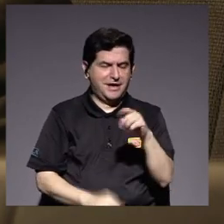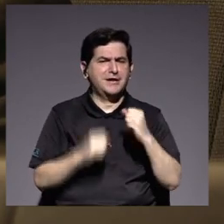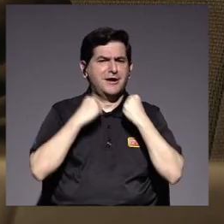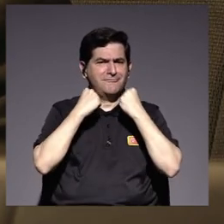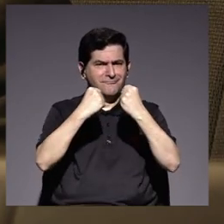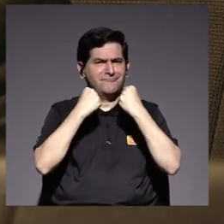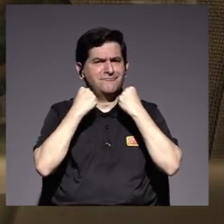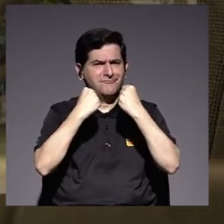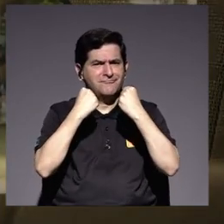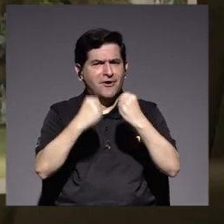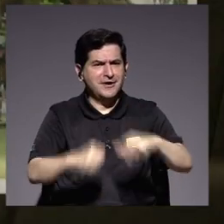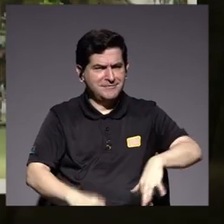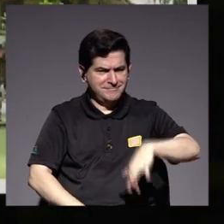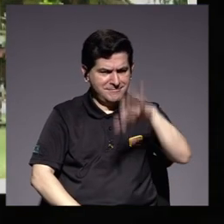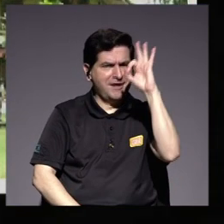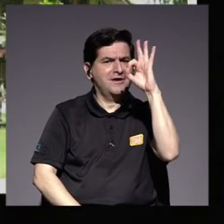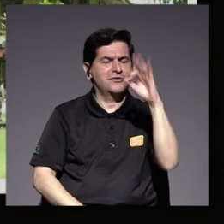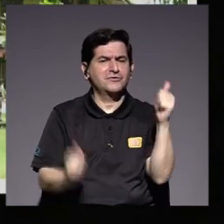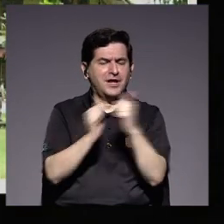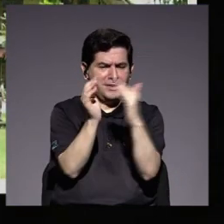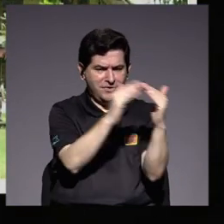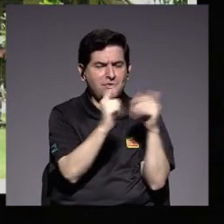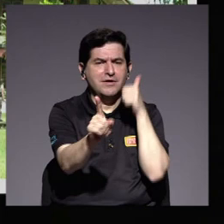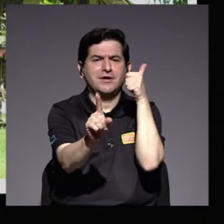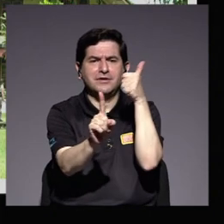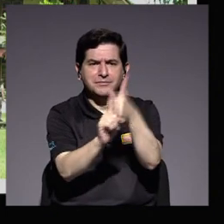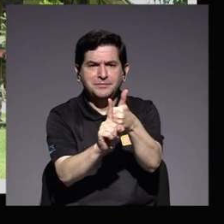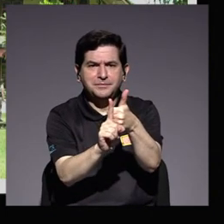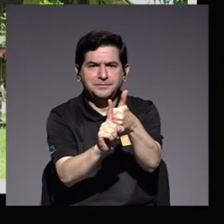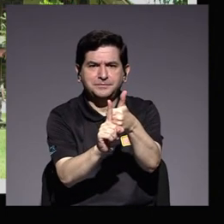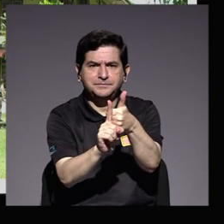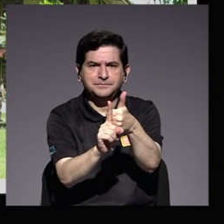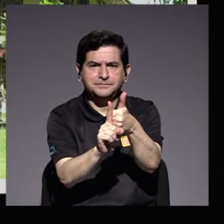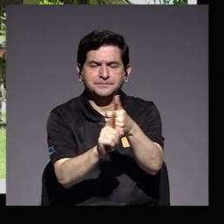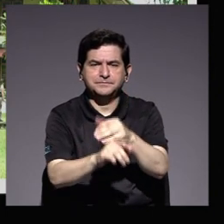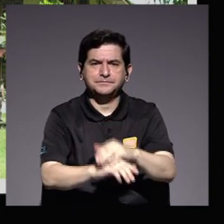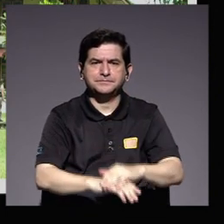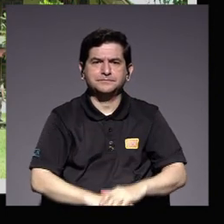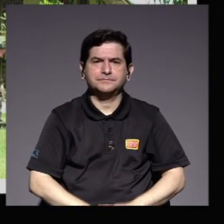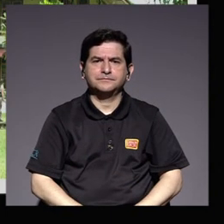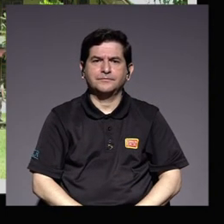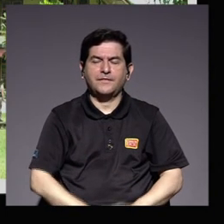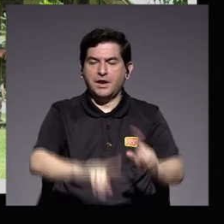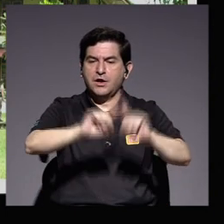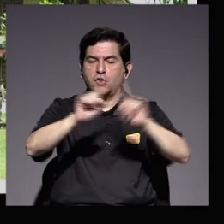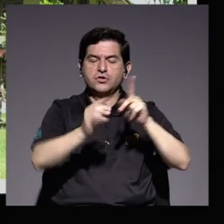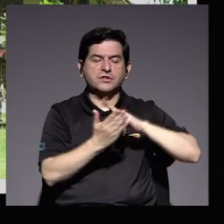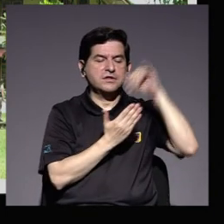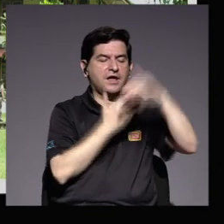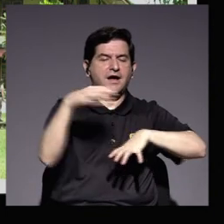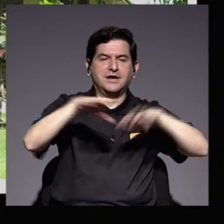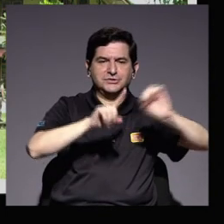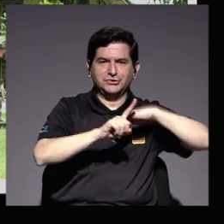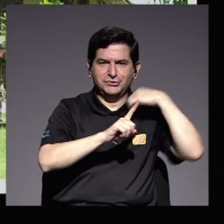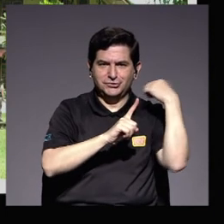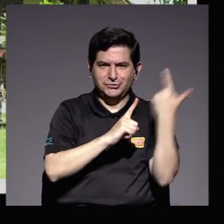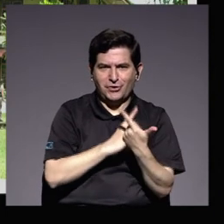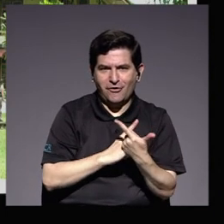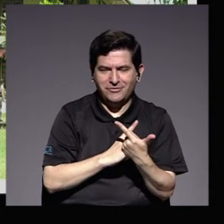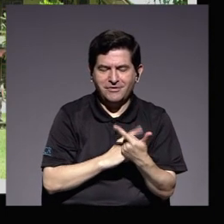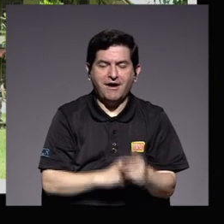fuertes que se pueden encontrarse con las comunidades mediante los diversos proyectos de acción social